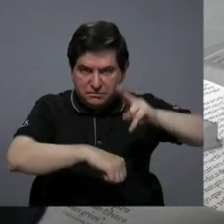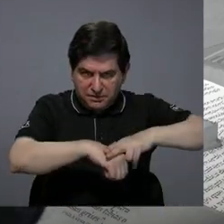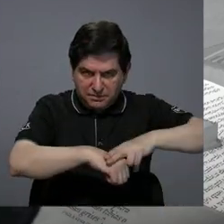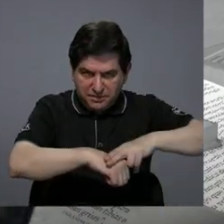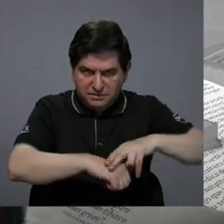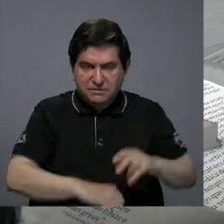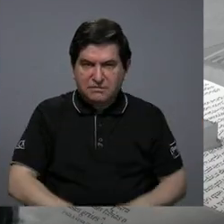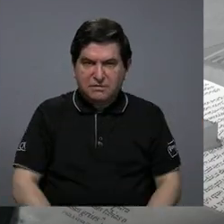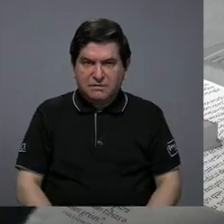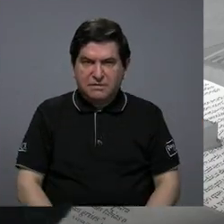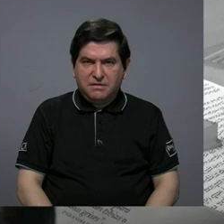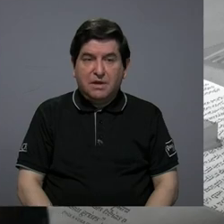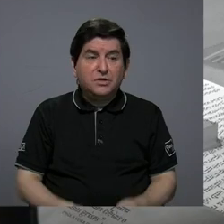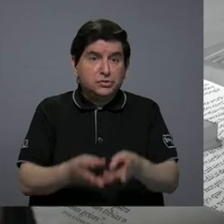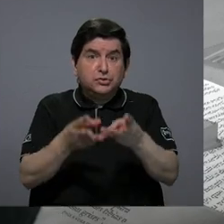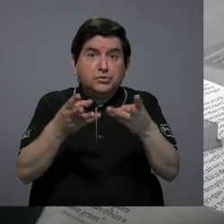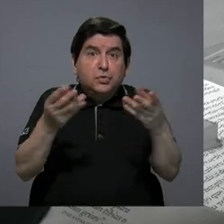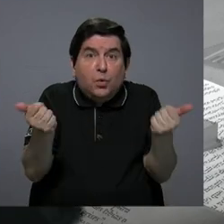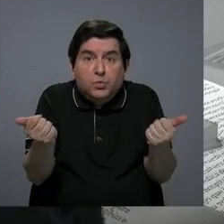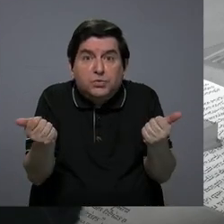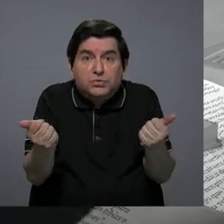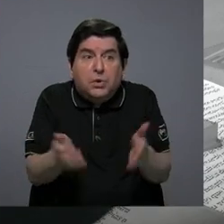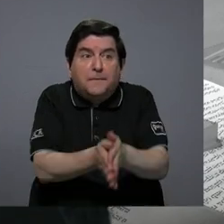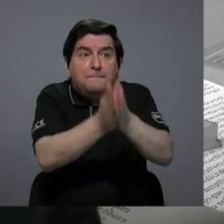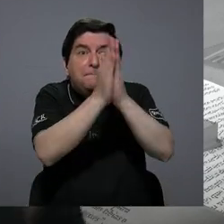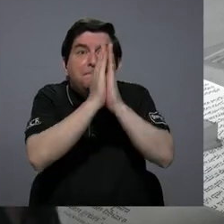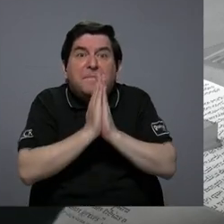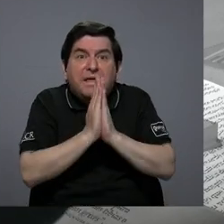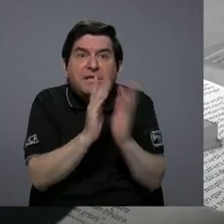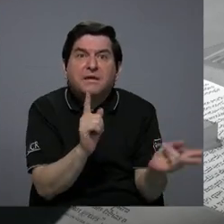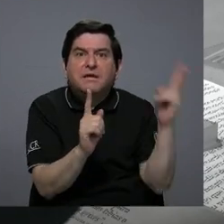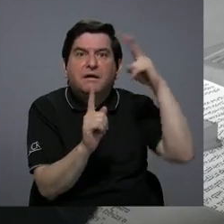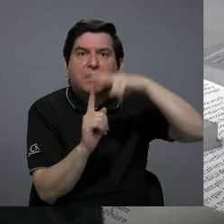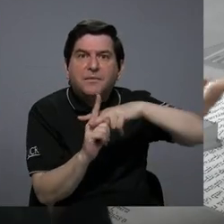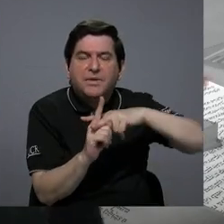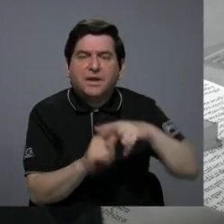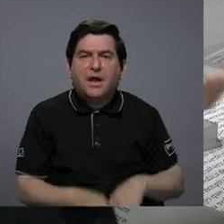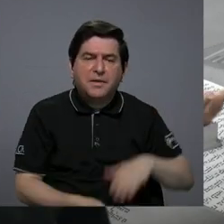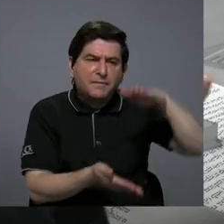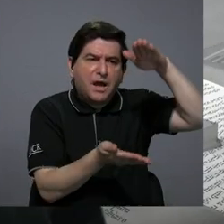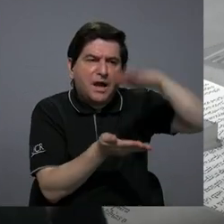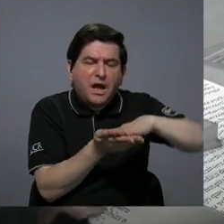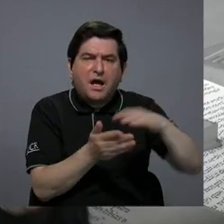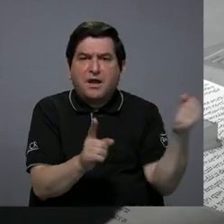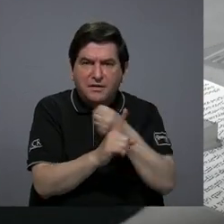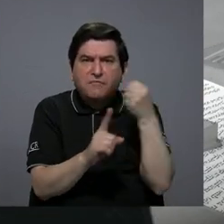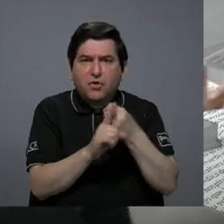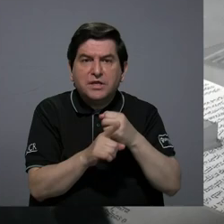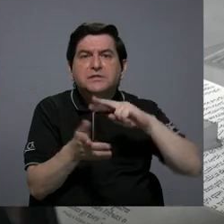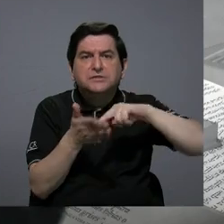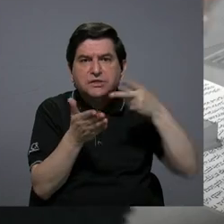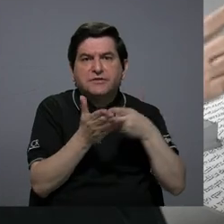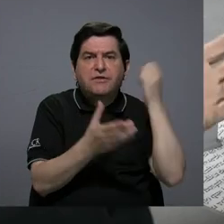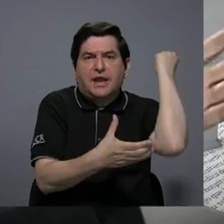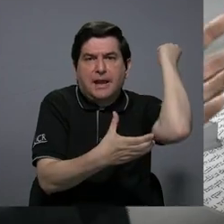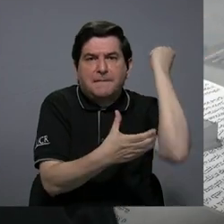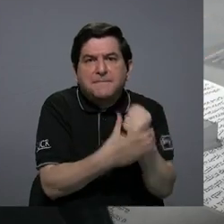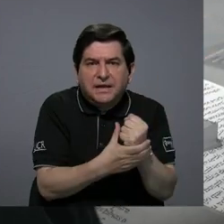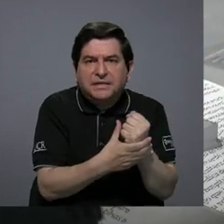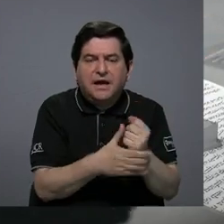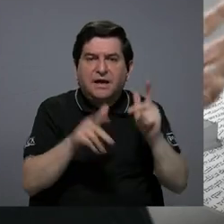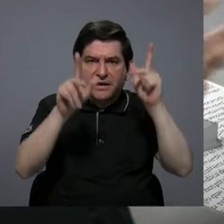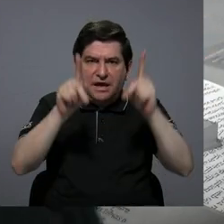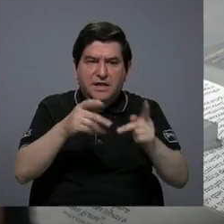la solución que piden aplicar para aplacar la violencia es matar a los que